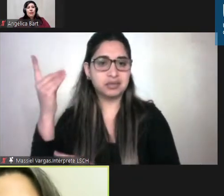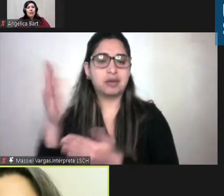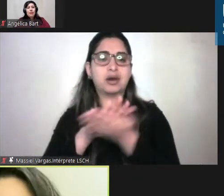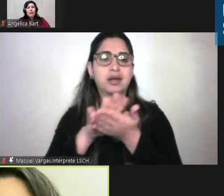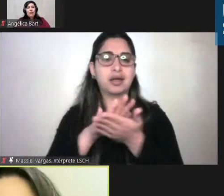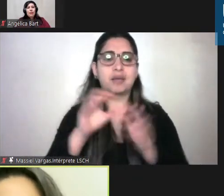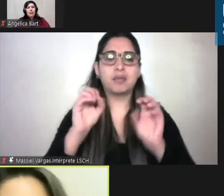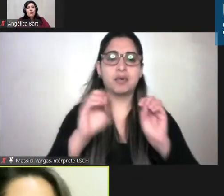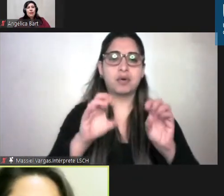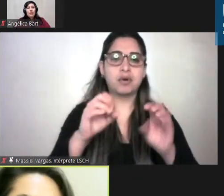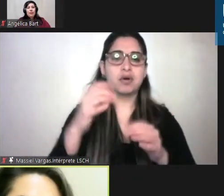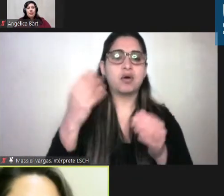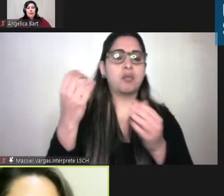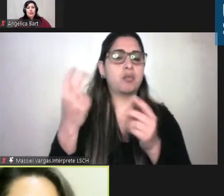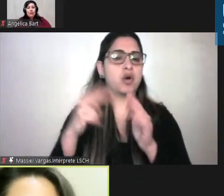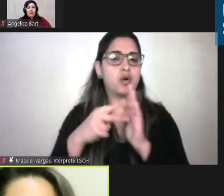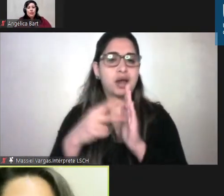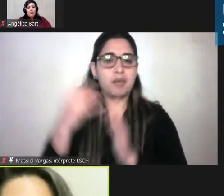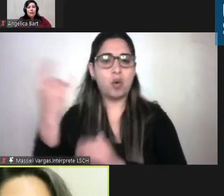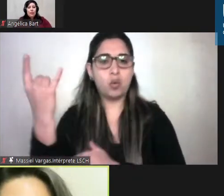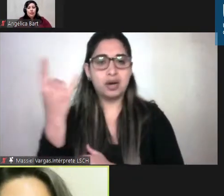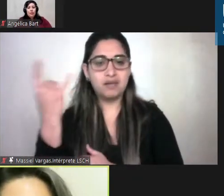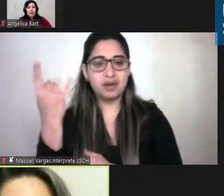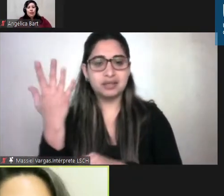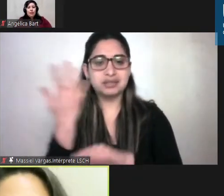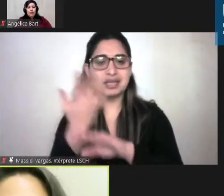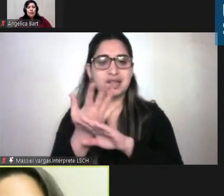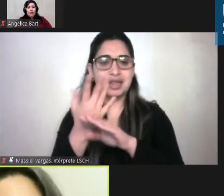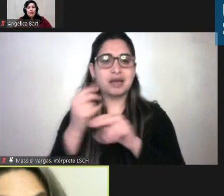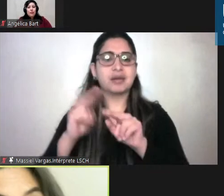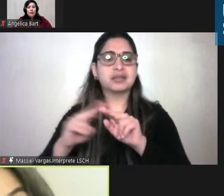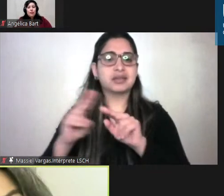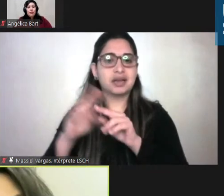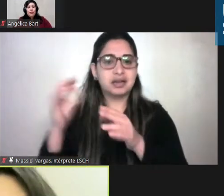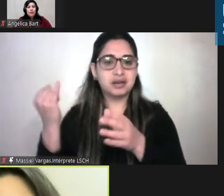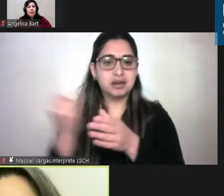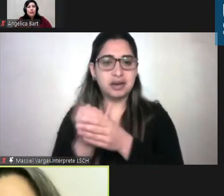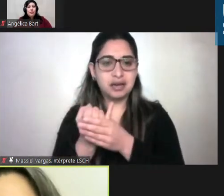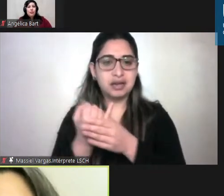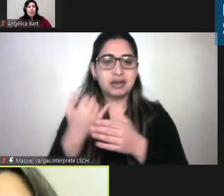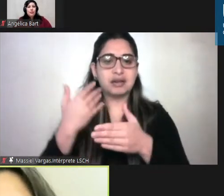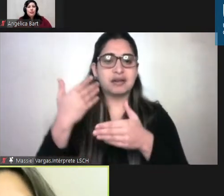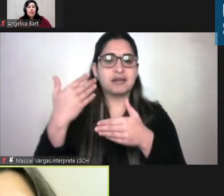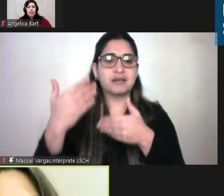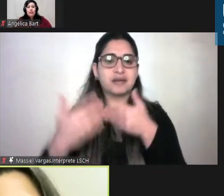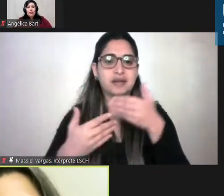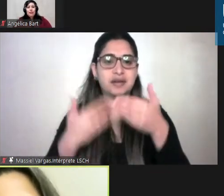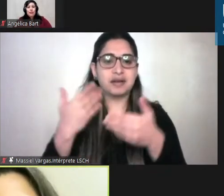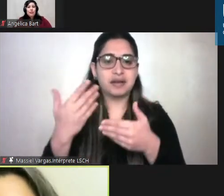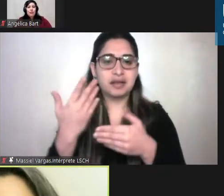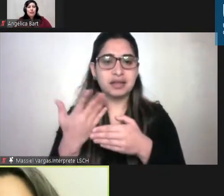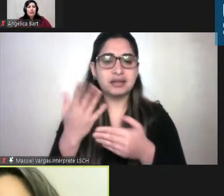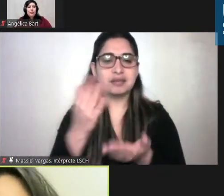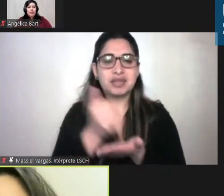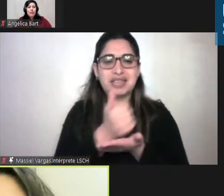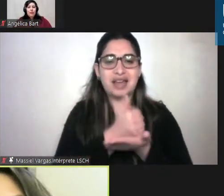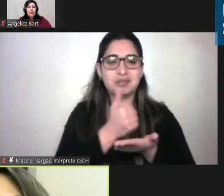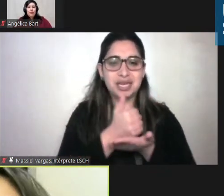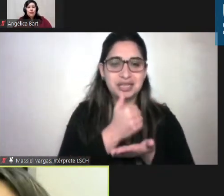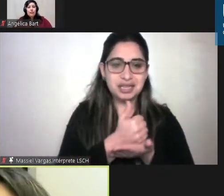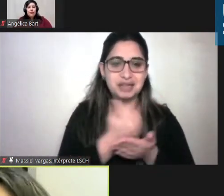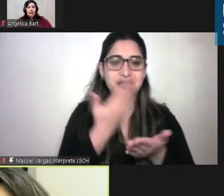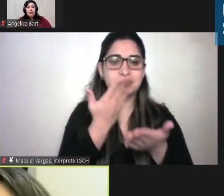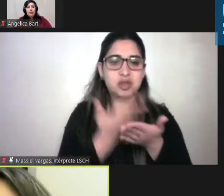las universidades para que se generen las instancias inclusivas si ya pasaron todas las las instancias administrativas previas